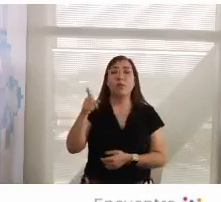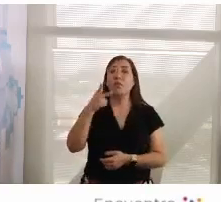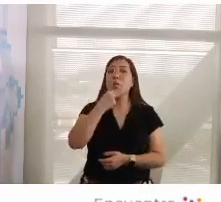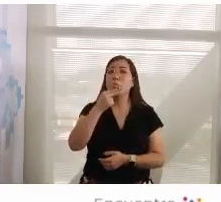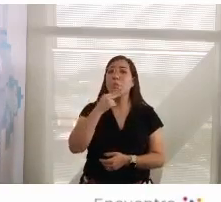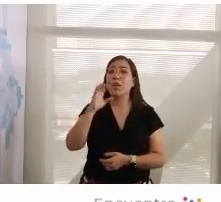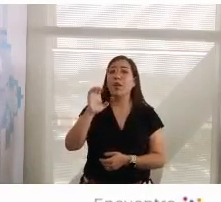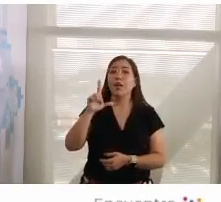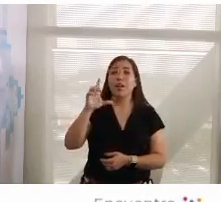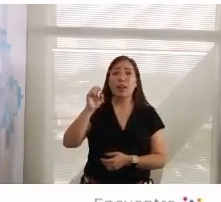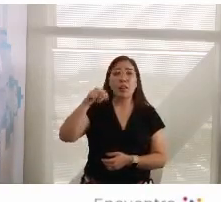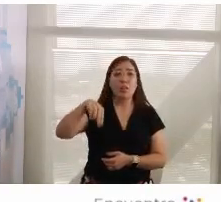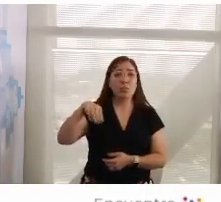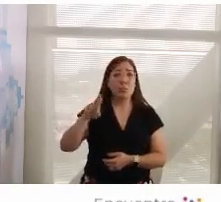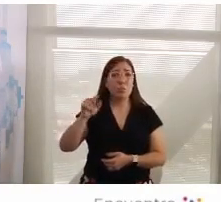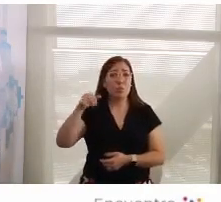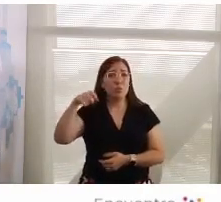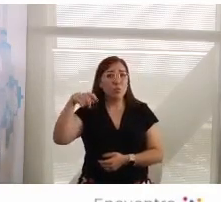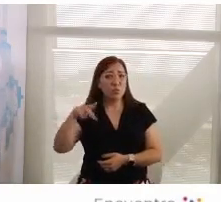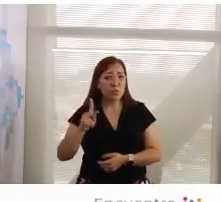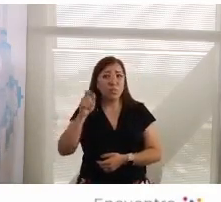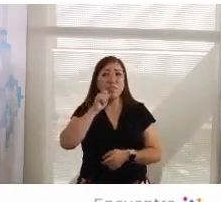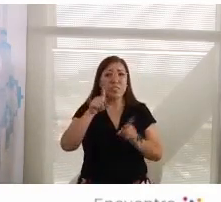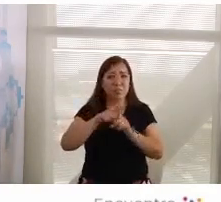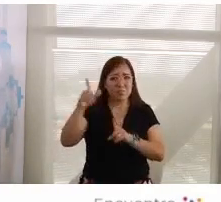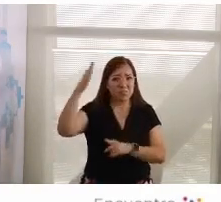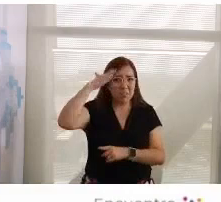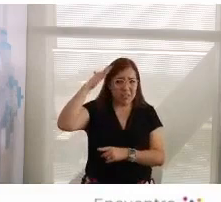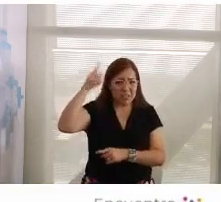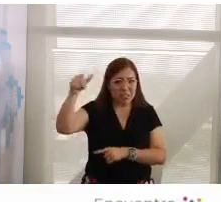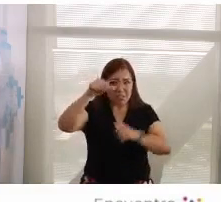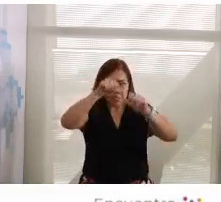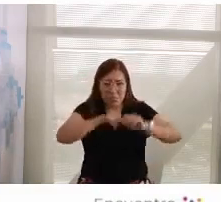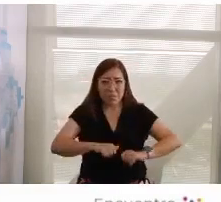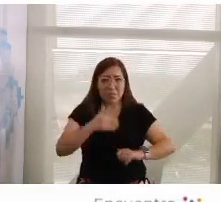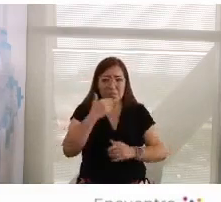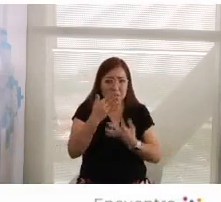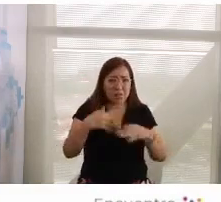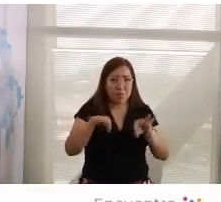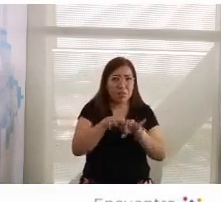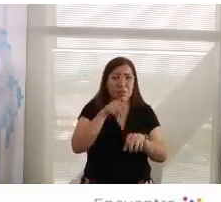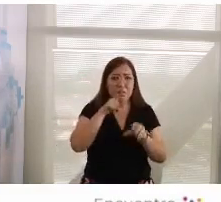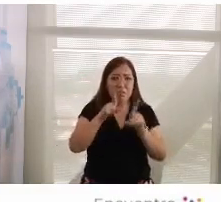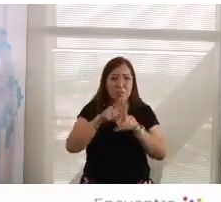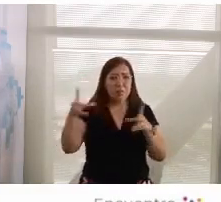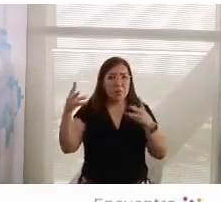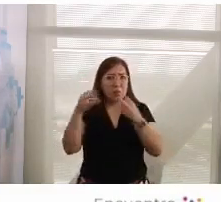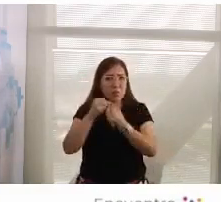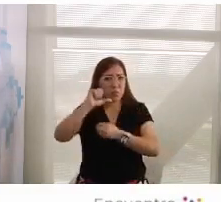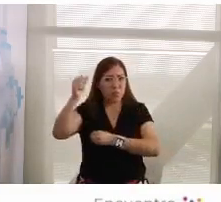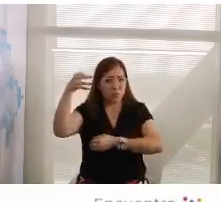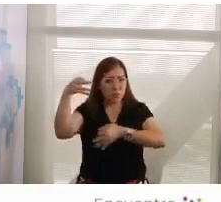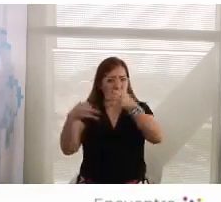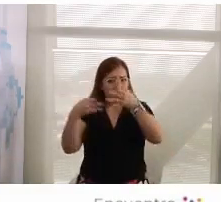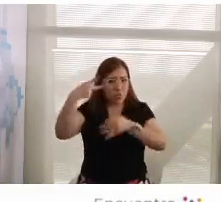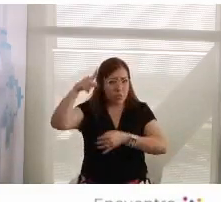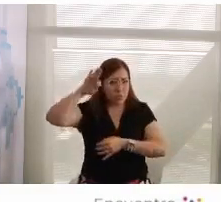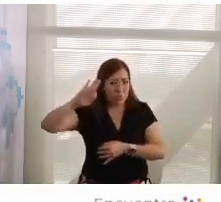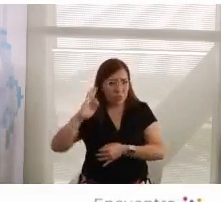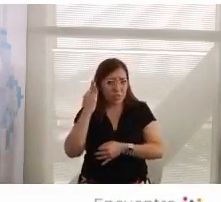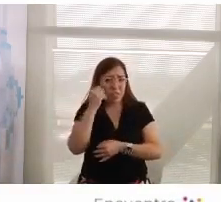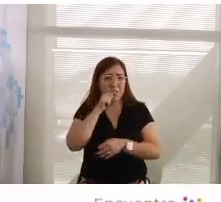el mayor oponente, el mayor digladiador con el Supremo Tribunal Federal de Brasil.